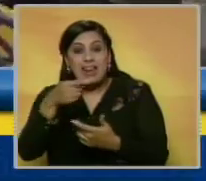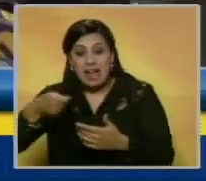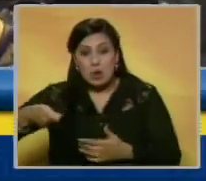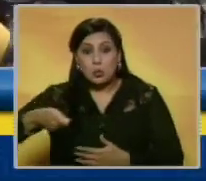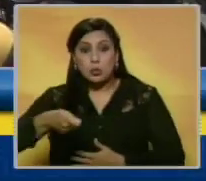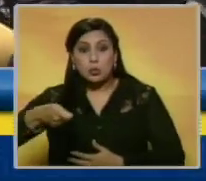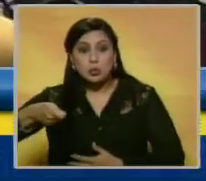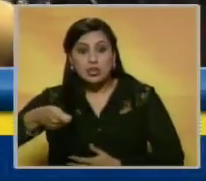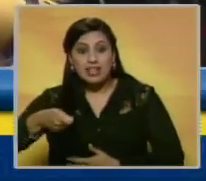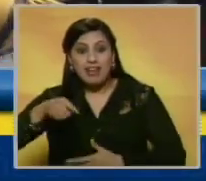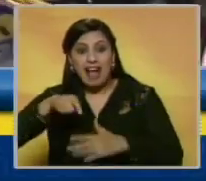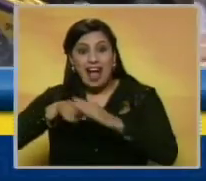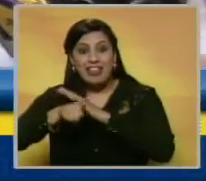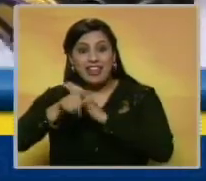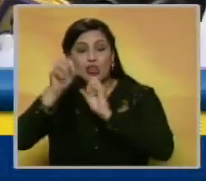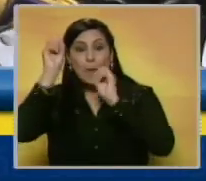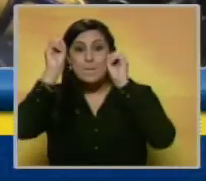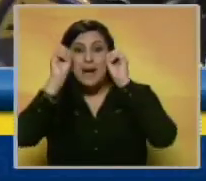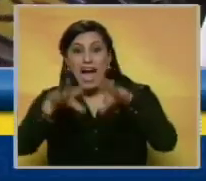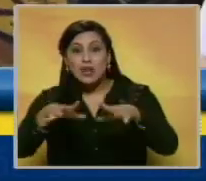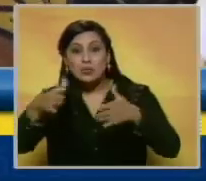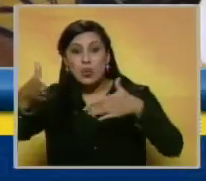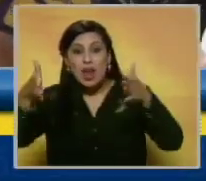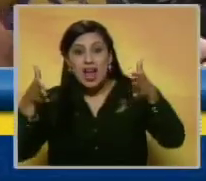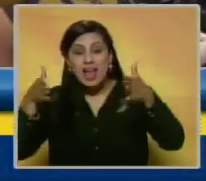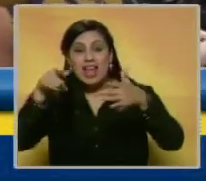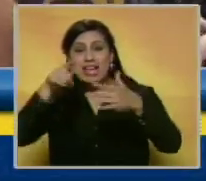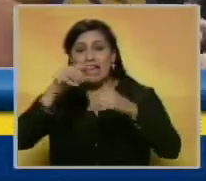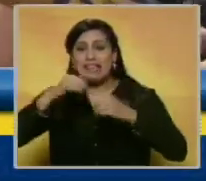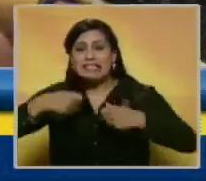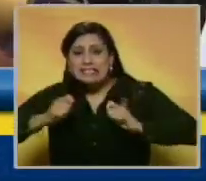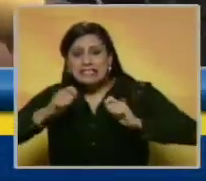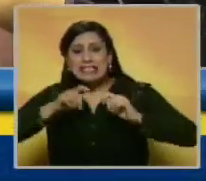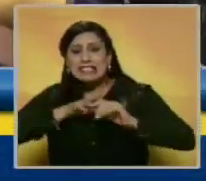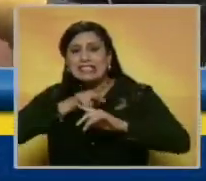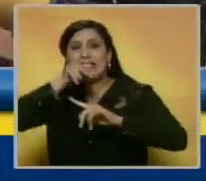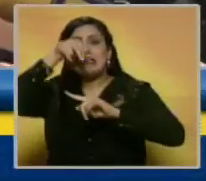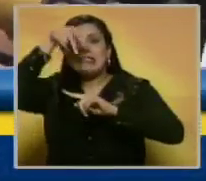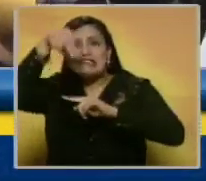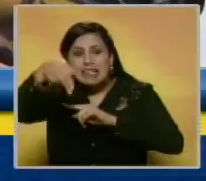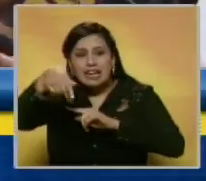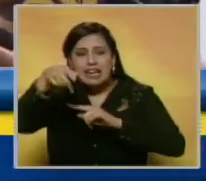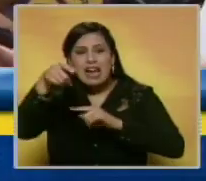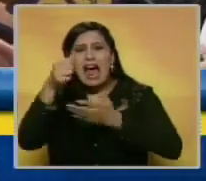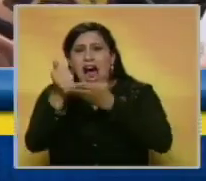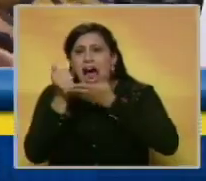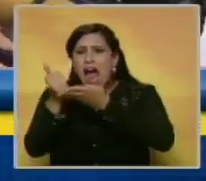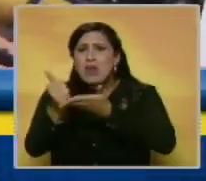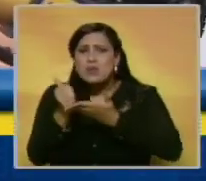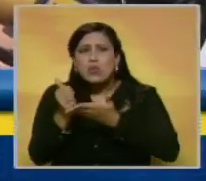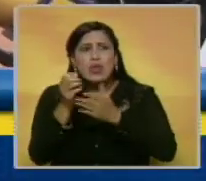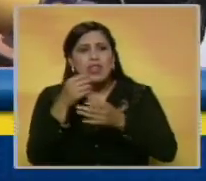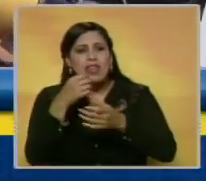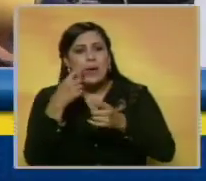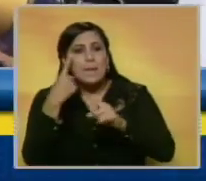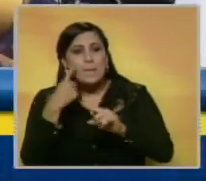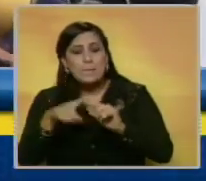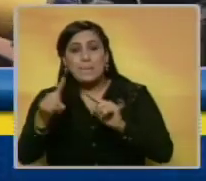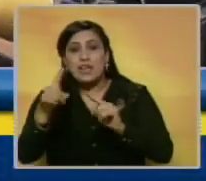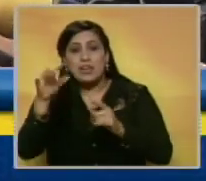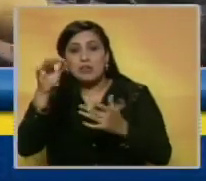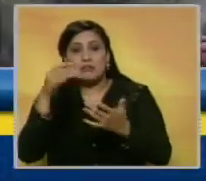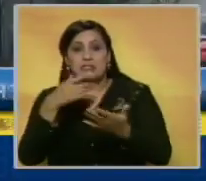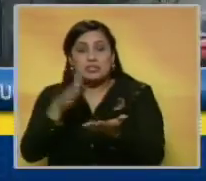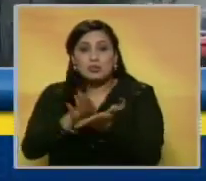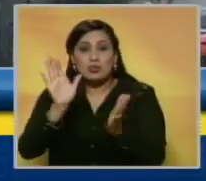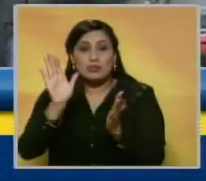puñalearon, él lo metieron adentro de contenedor y él trató de salir, pues. Buscó de pedir ayuda y hasta donde